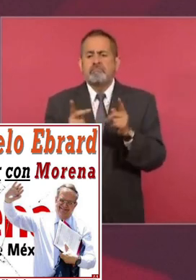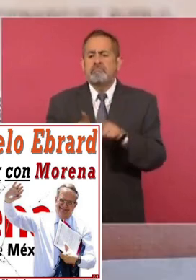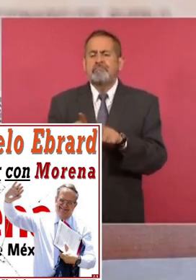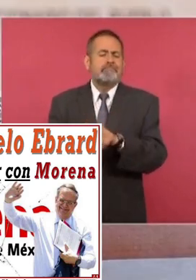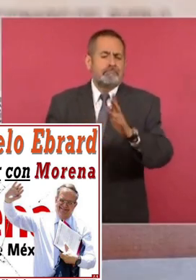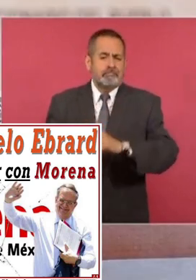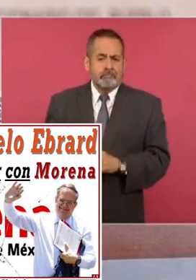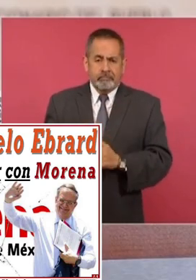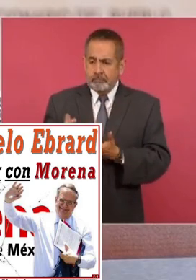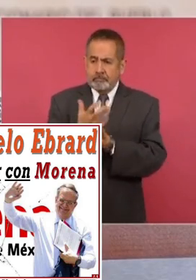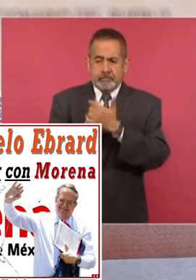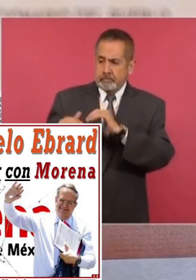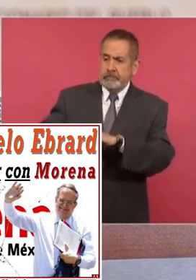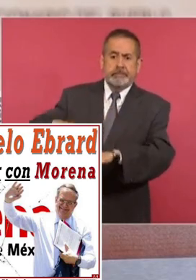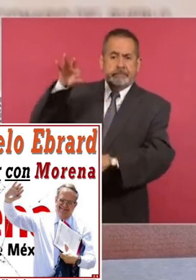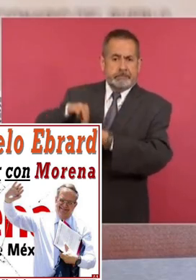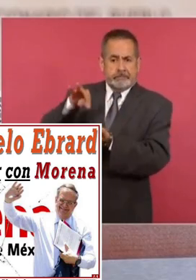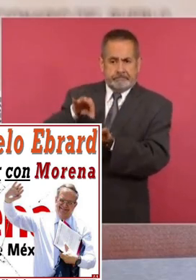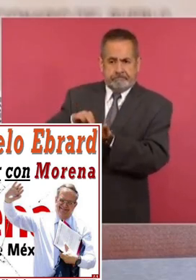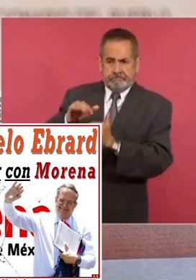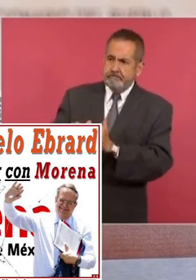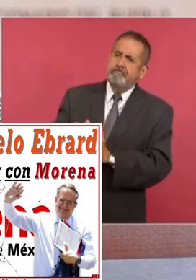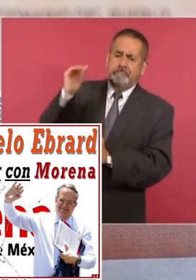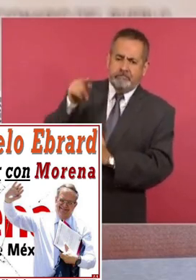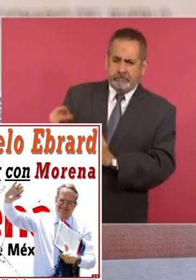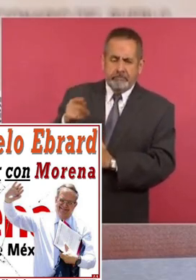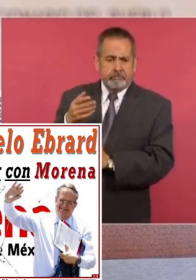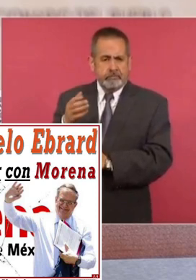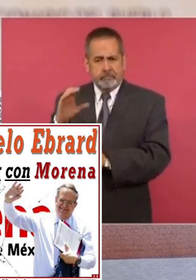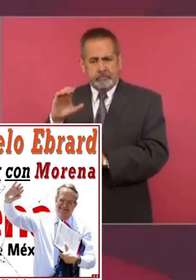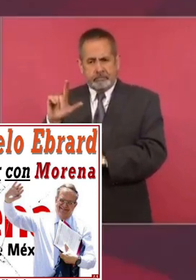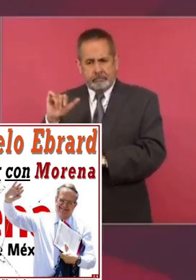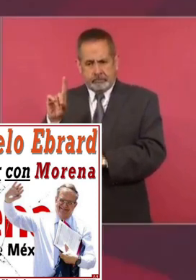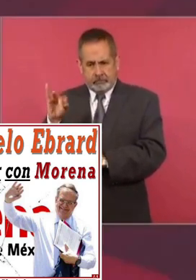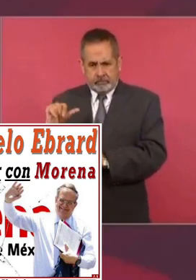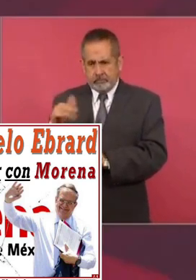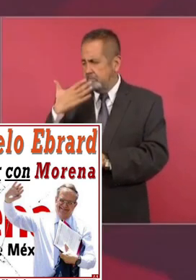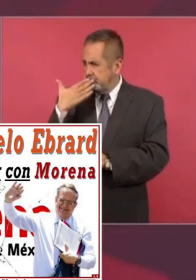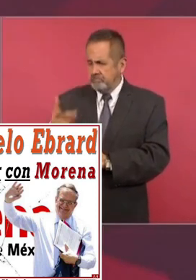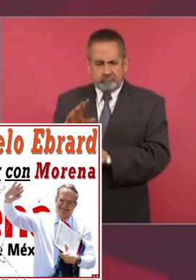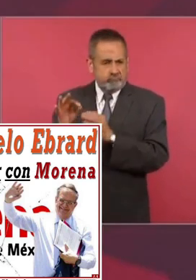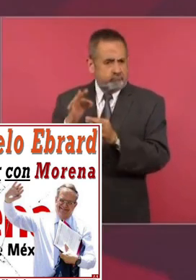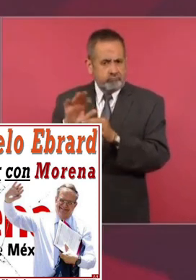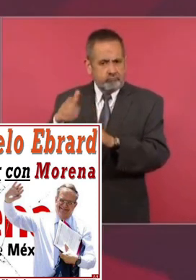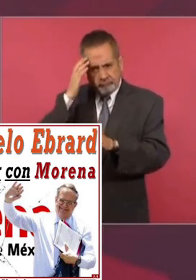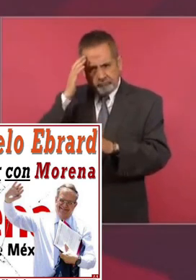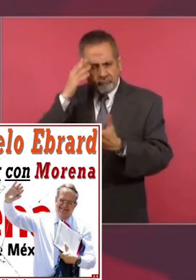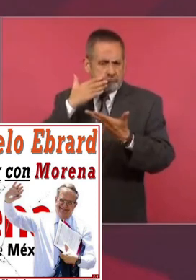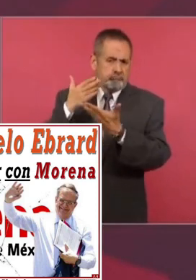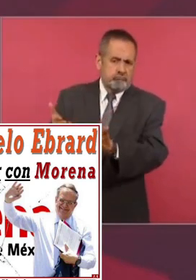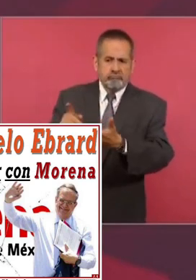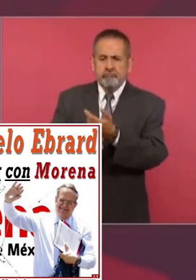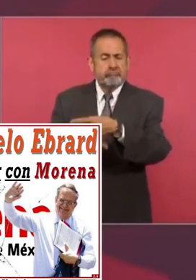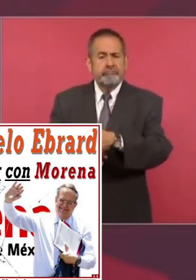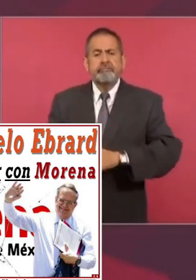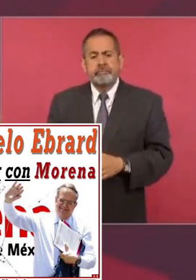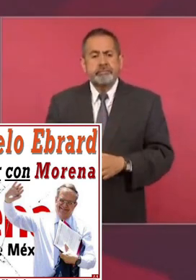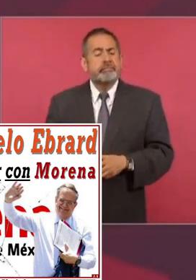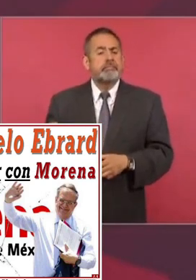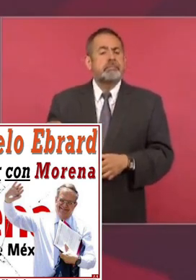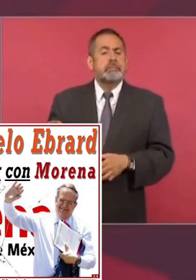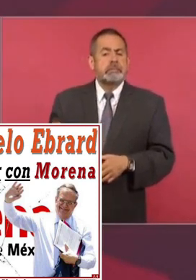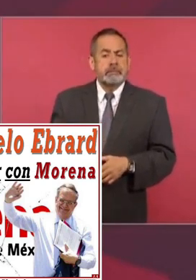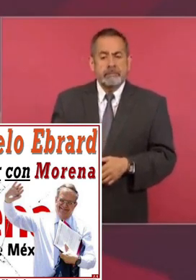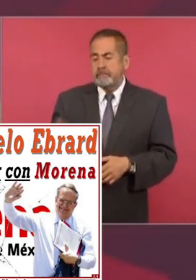sobre la ganadora. Y bueno, pues eso se conoce bien, sabemos que puede, pudo haber